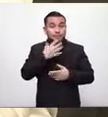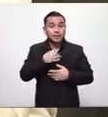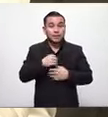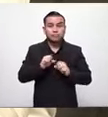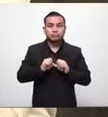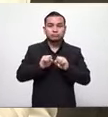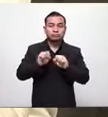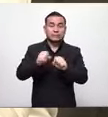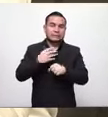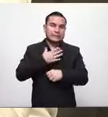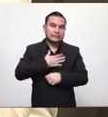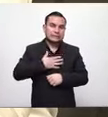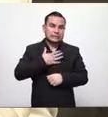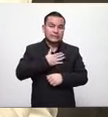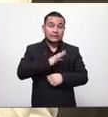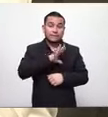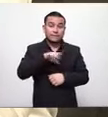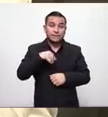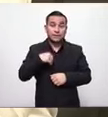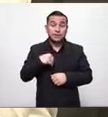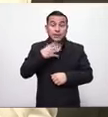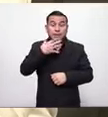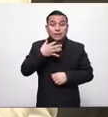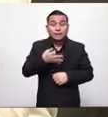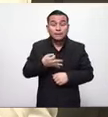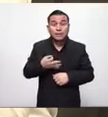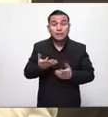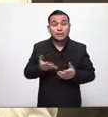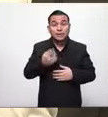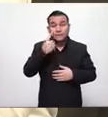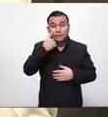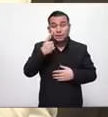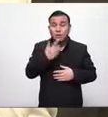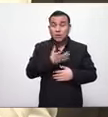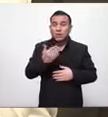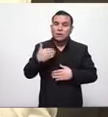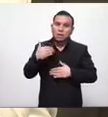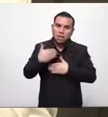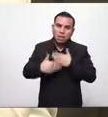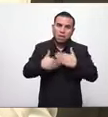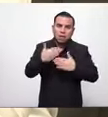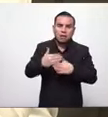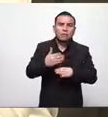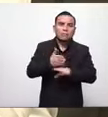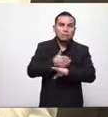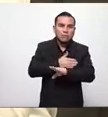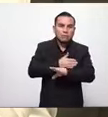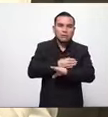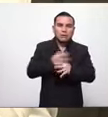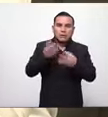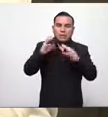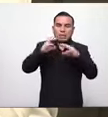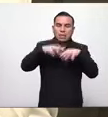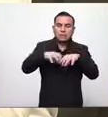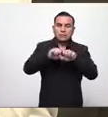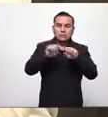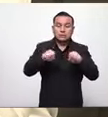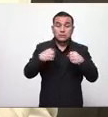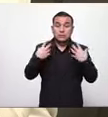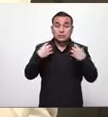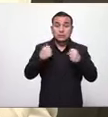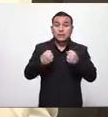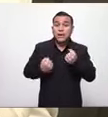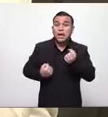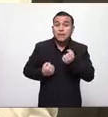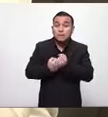fallecer lastimosamente y eso es lo que nos van entristeciendo poco a poco pero sí todo el apoyo se necesita